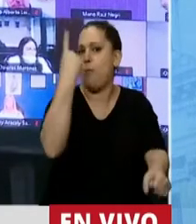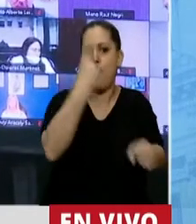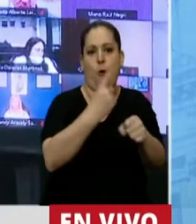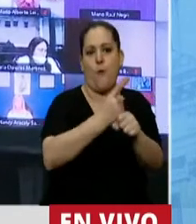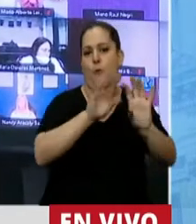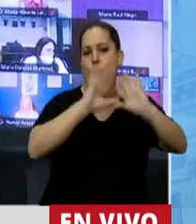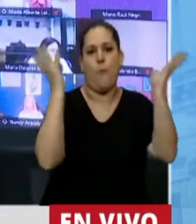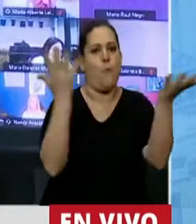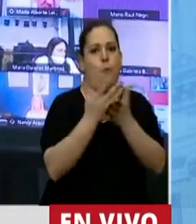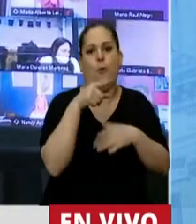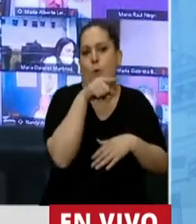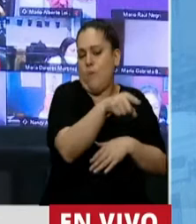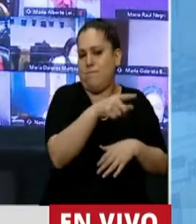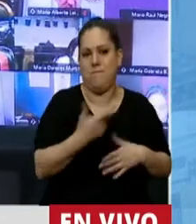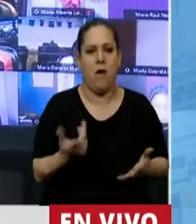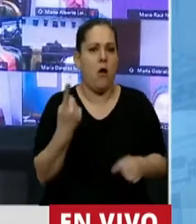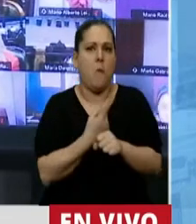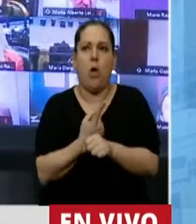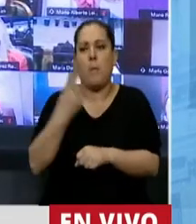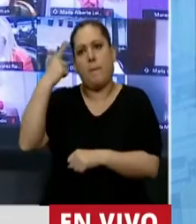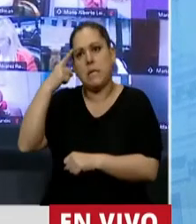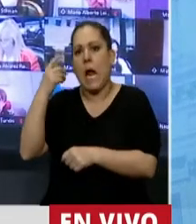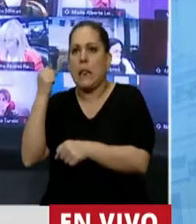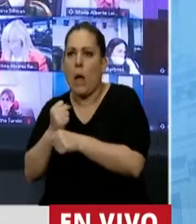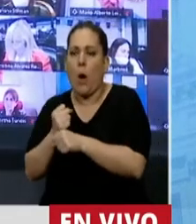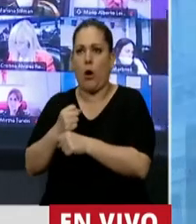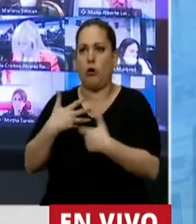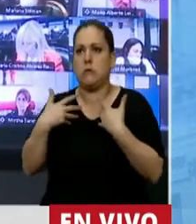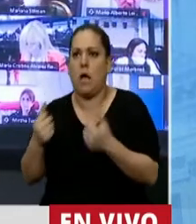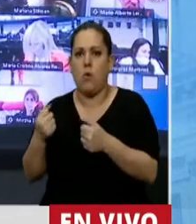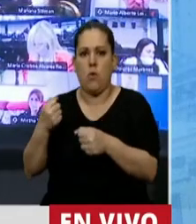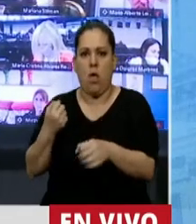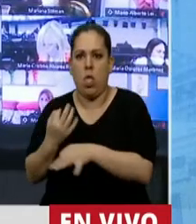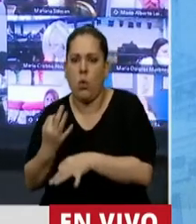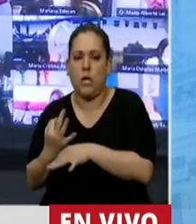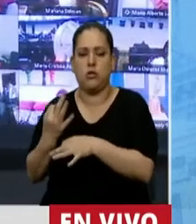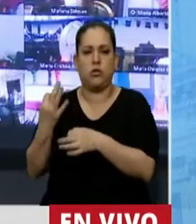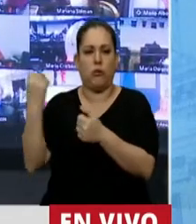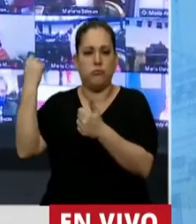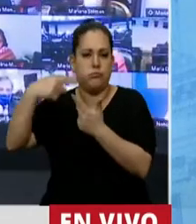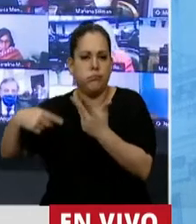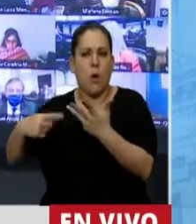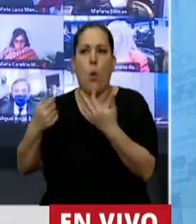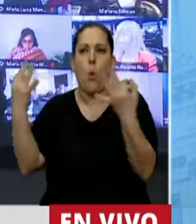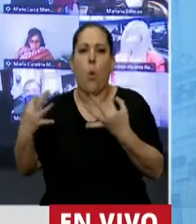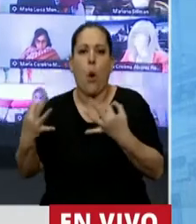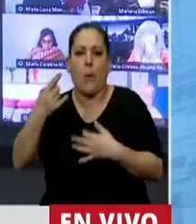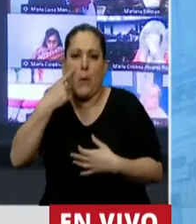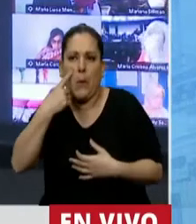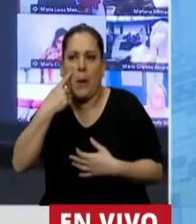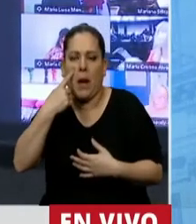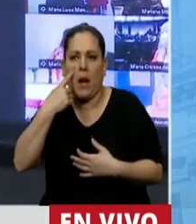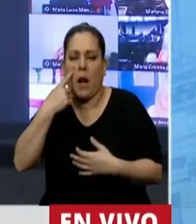de los temas, no podemos pensar el trabajo, no podemos pensar la salud, no podemos pensar la educación, no podemos pensar el buen vivir, sino